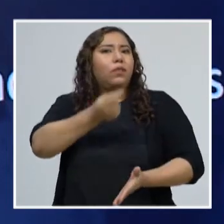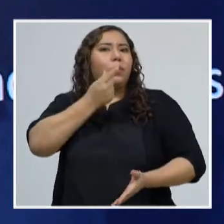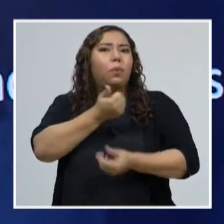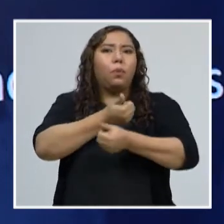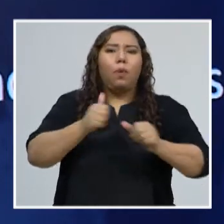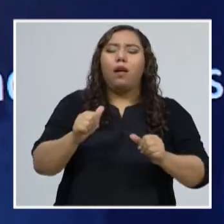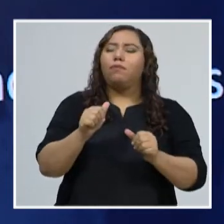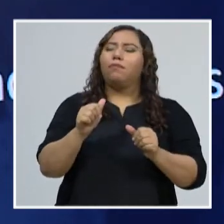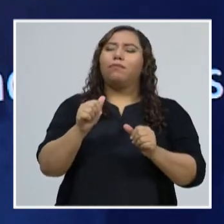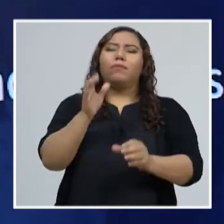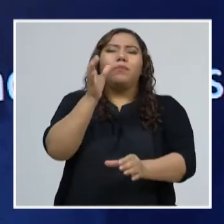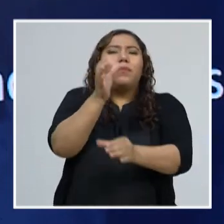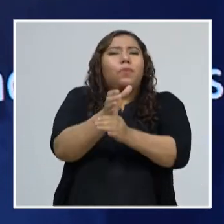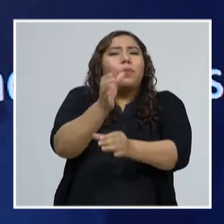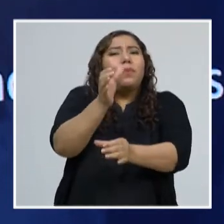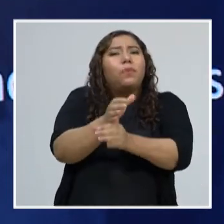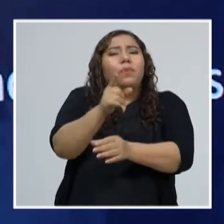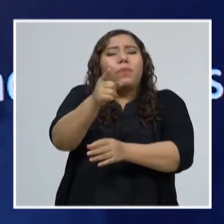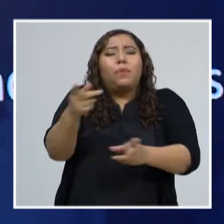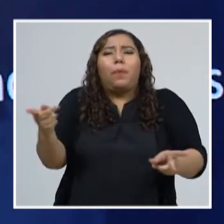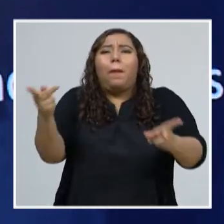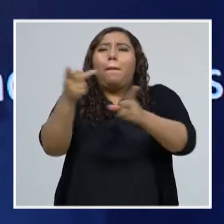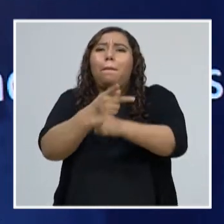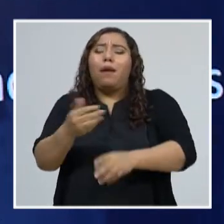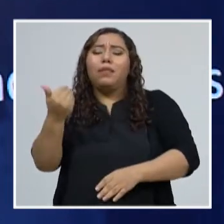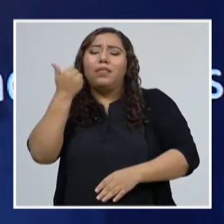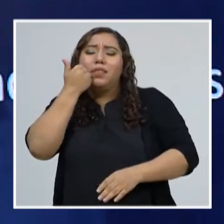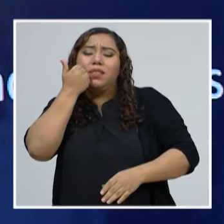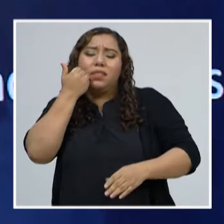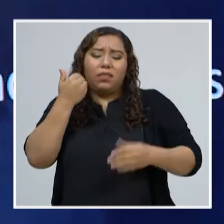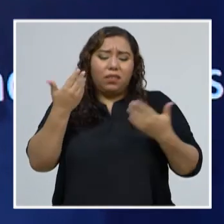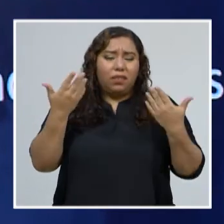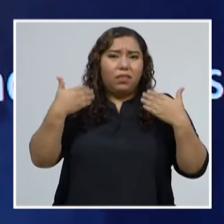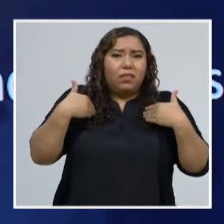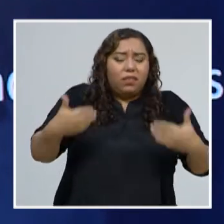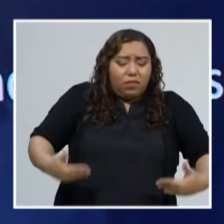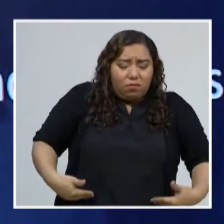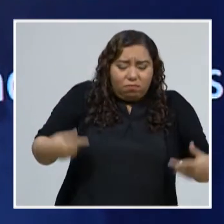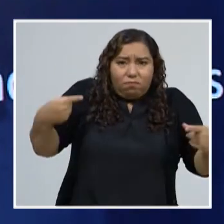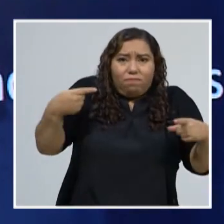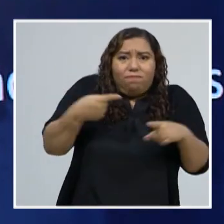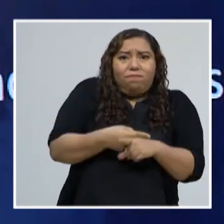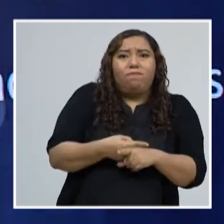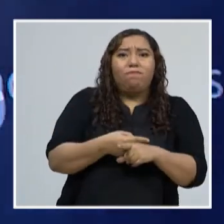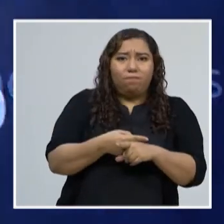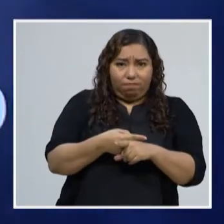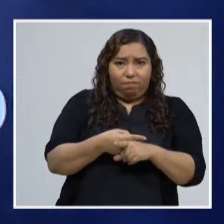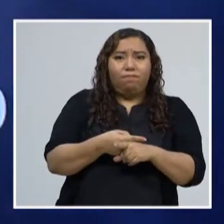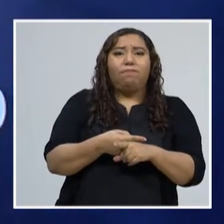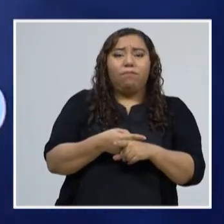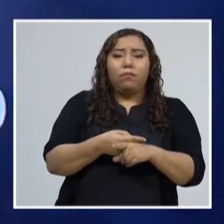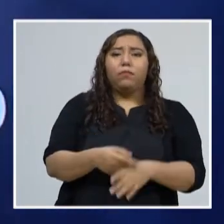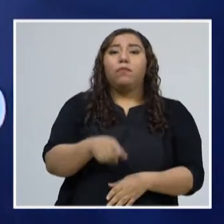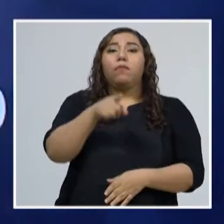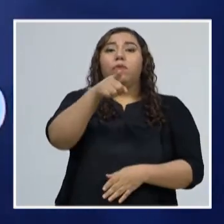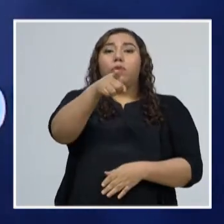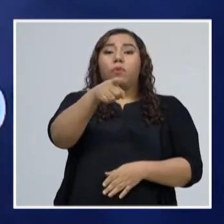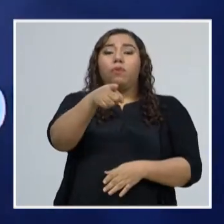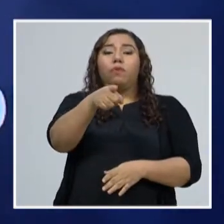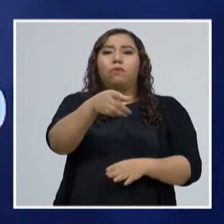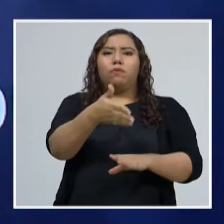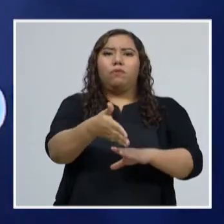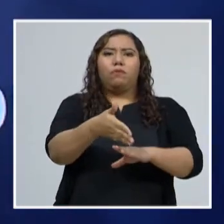puede intoxicar, puede agravar otras enfermedades o puede ser contraindicado hacia usted. Por esa razón, antes de automedicarse,